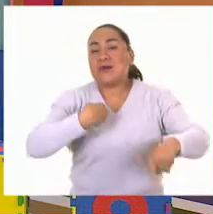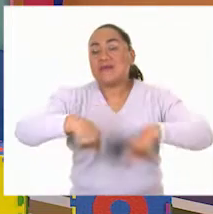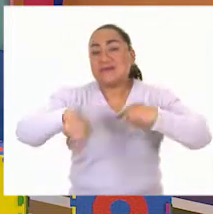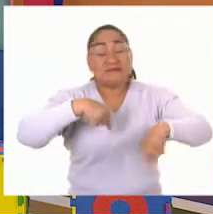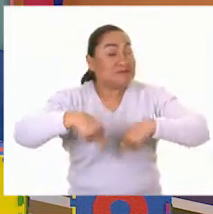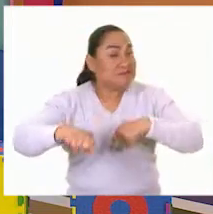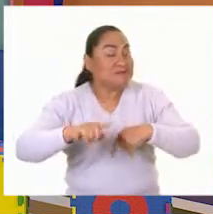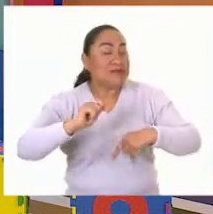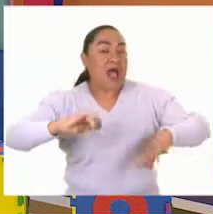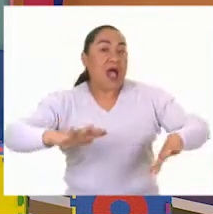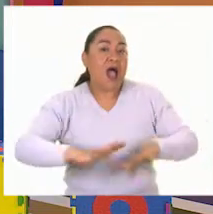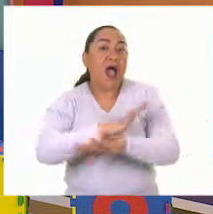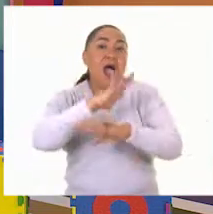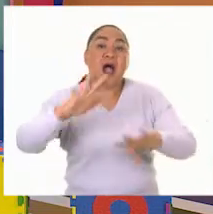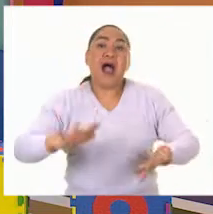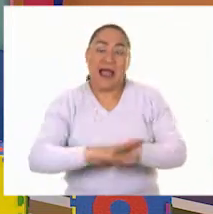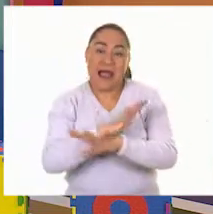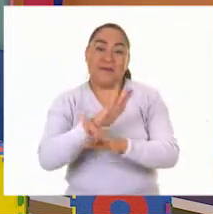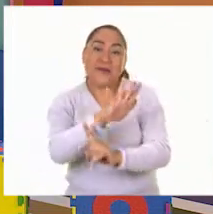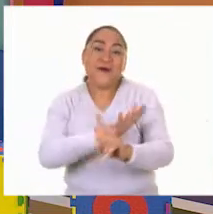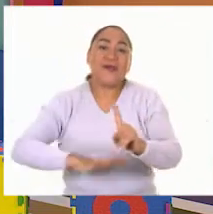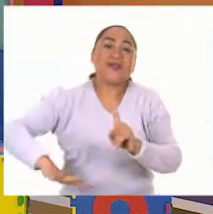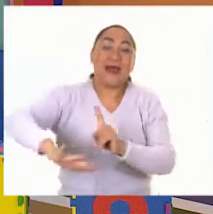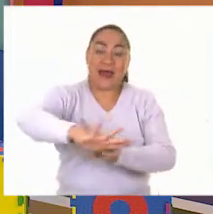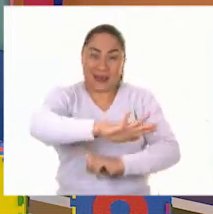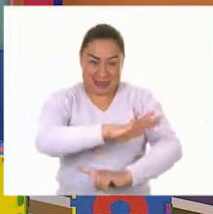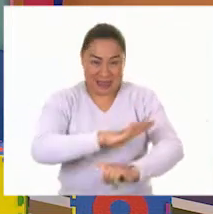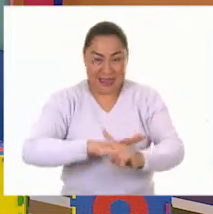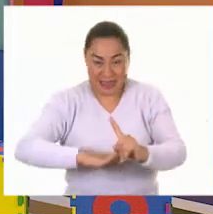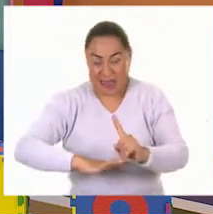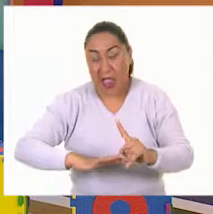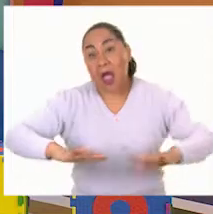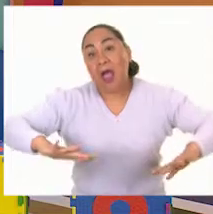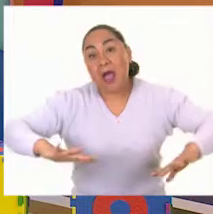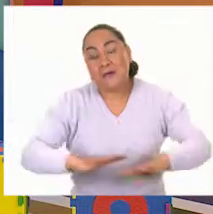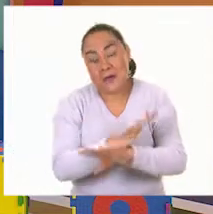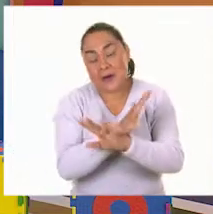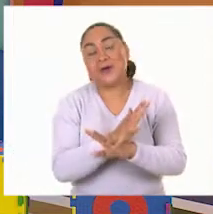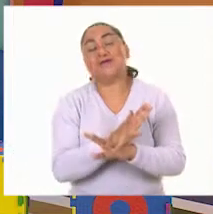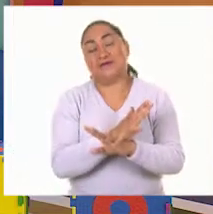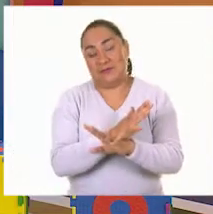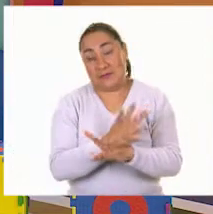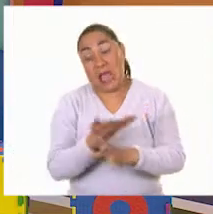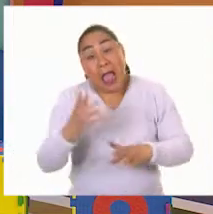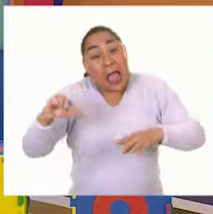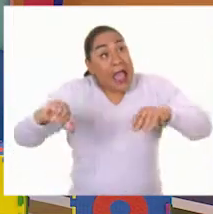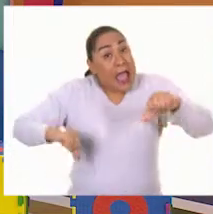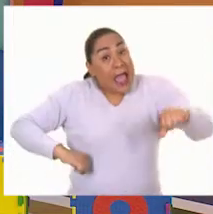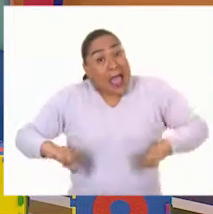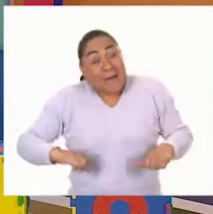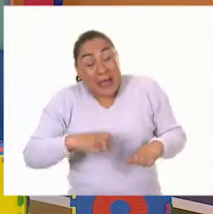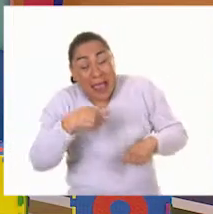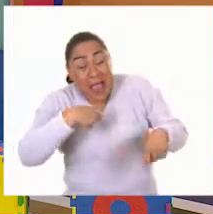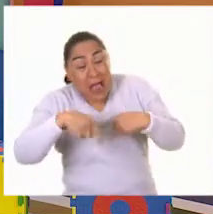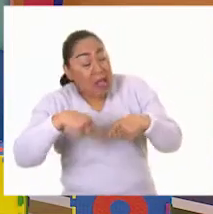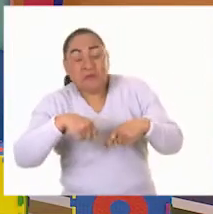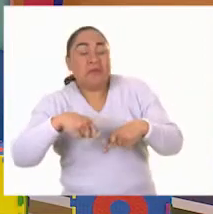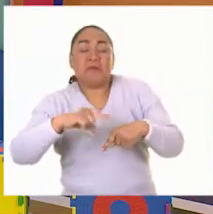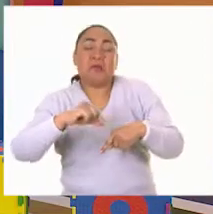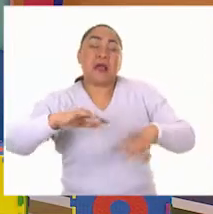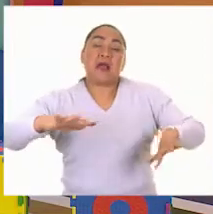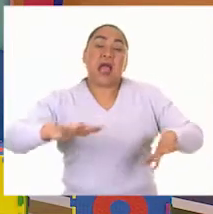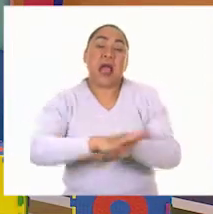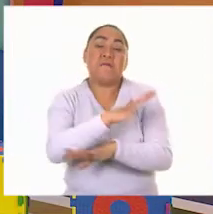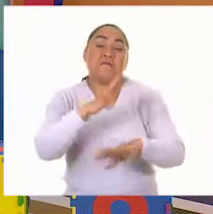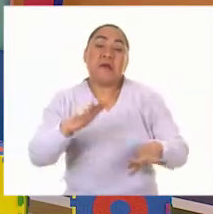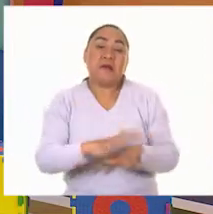Y entonces se cambia el entorno. Es decir, el entorno cambió. Por lo tanto, la actividad puede cambiar y a lo mejor ya